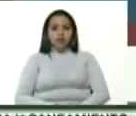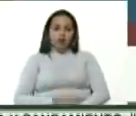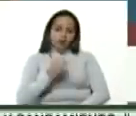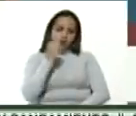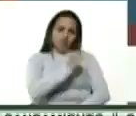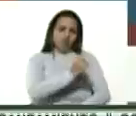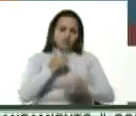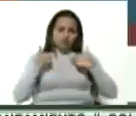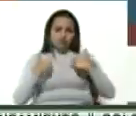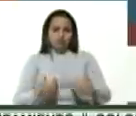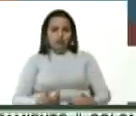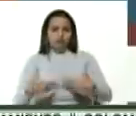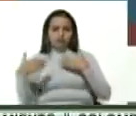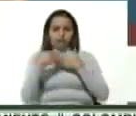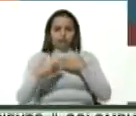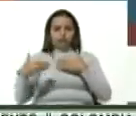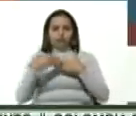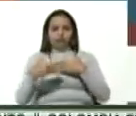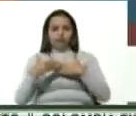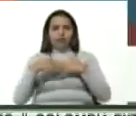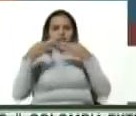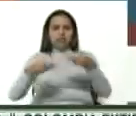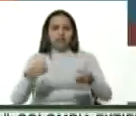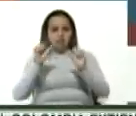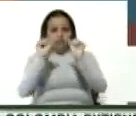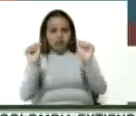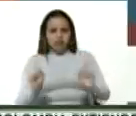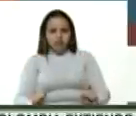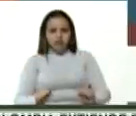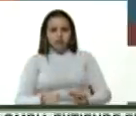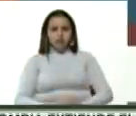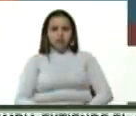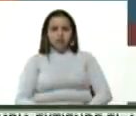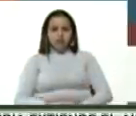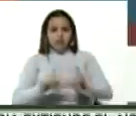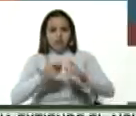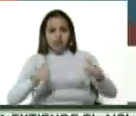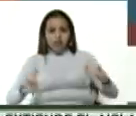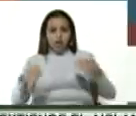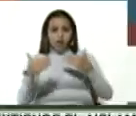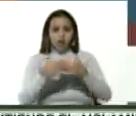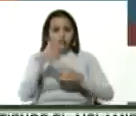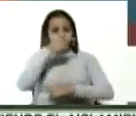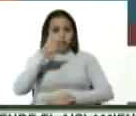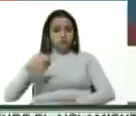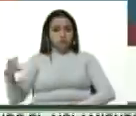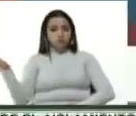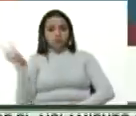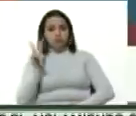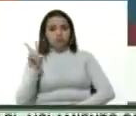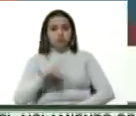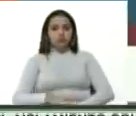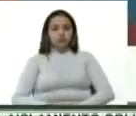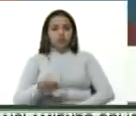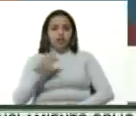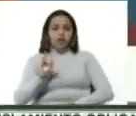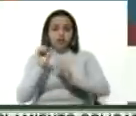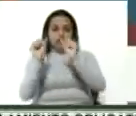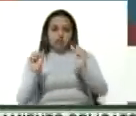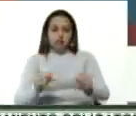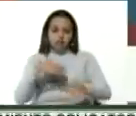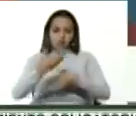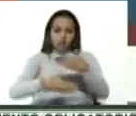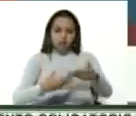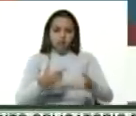ataque generalizado, sistemático, general contra toda la población venezolana, es sistemático y se demuestra